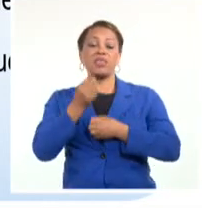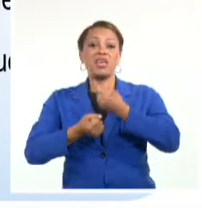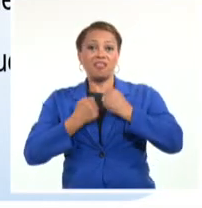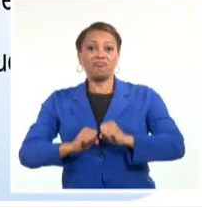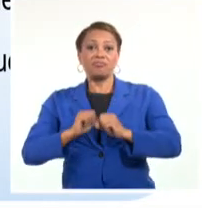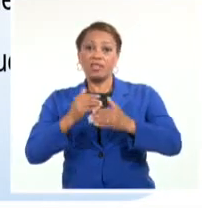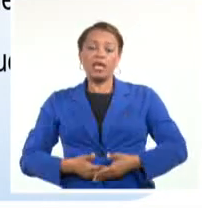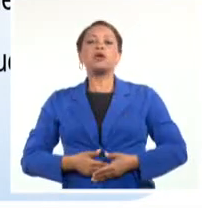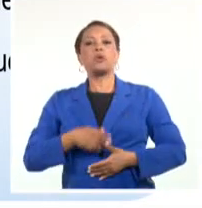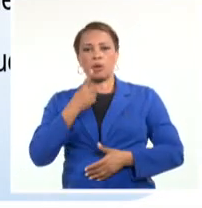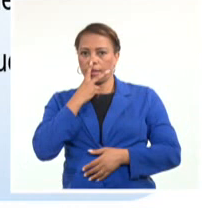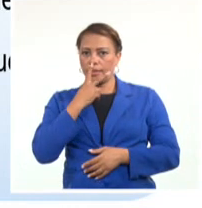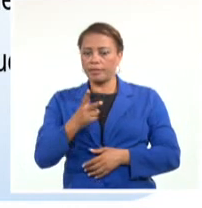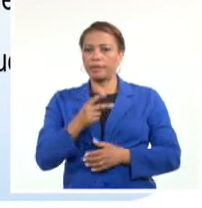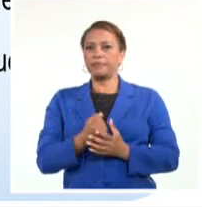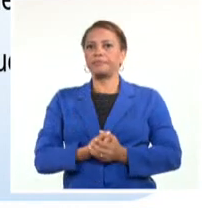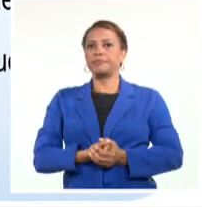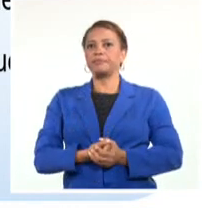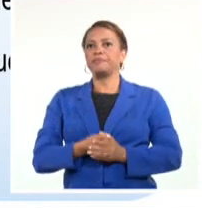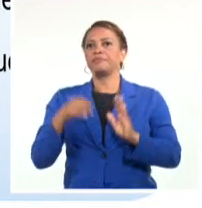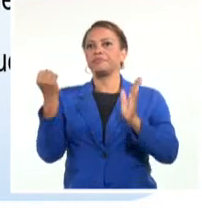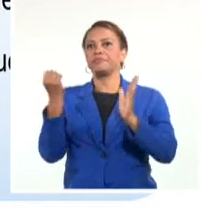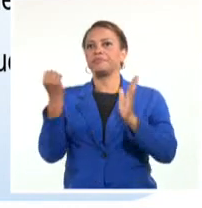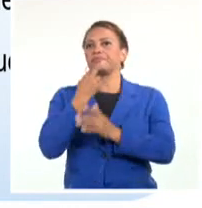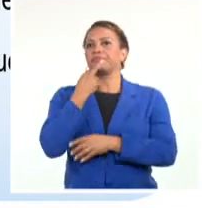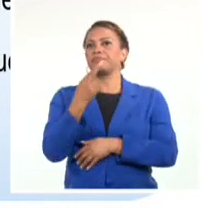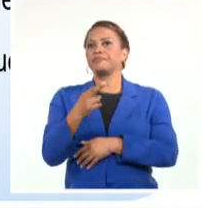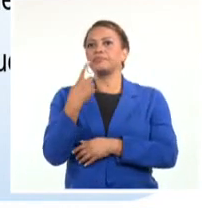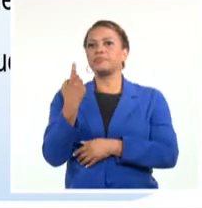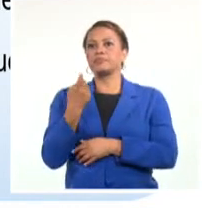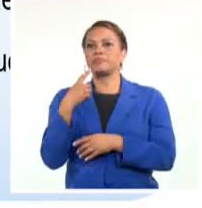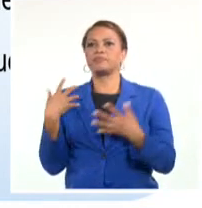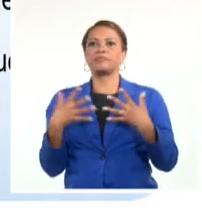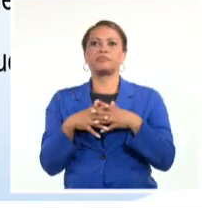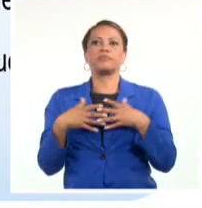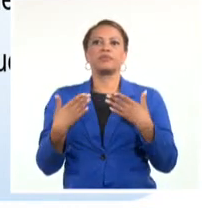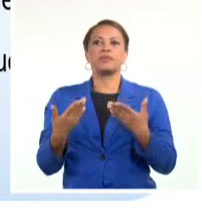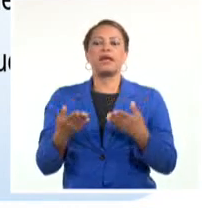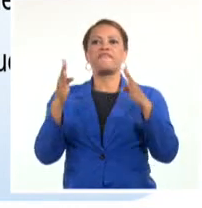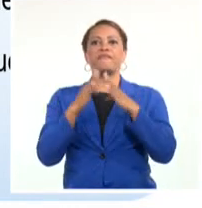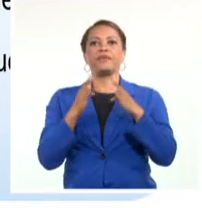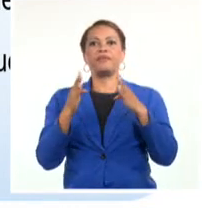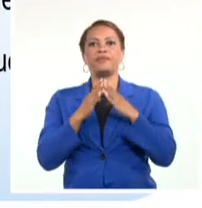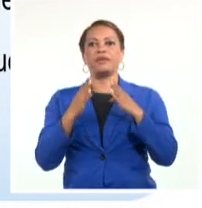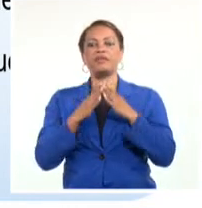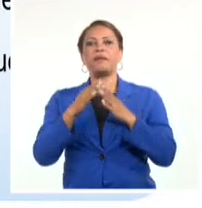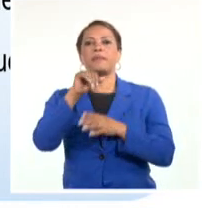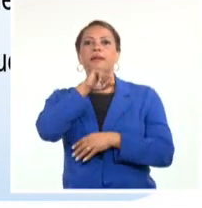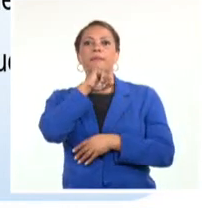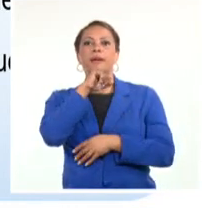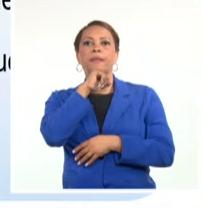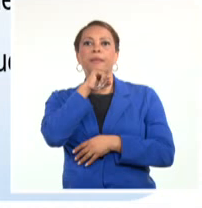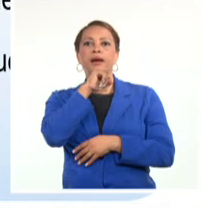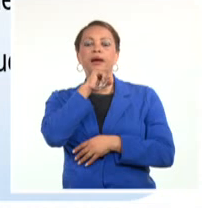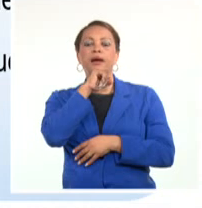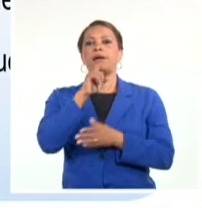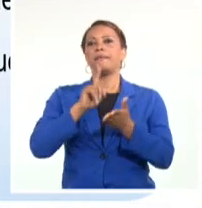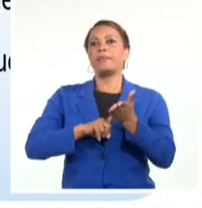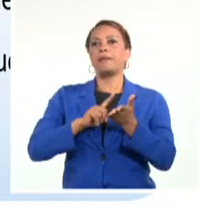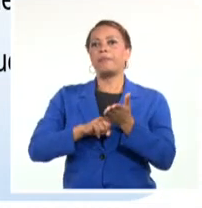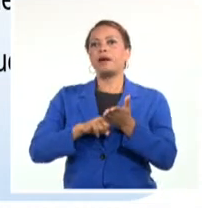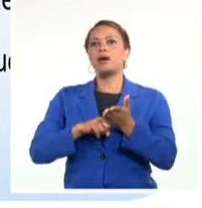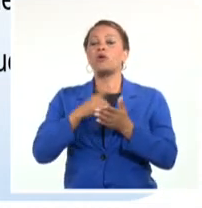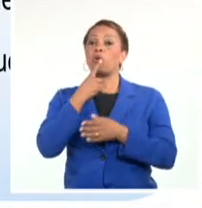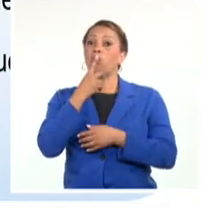garantizar la respuesta a las necesidades relacionadas con la vivienda para madres, padres o